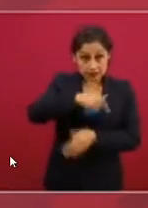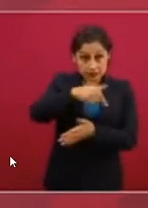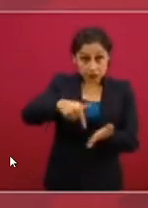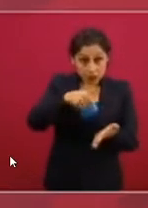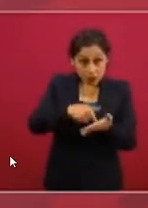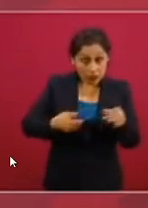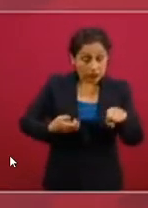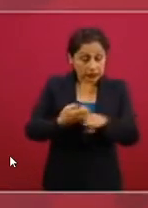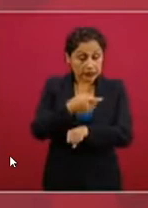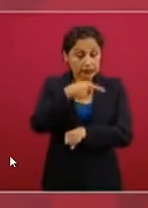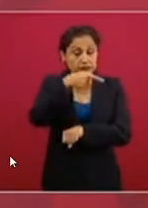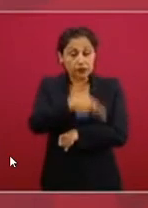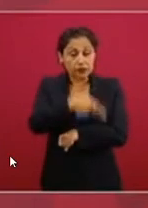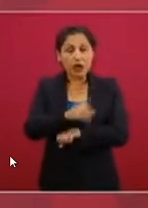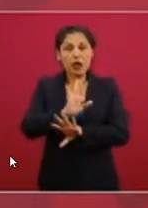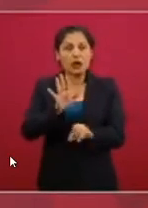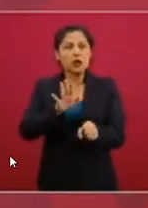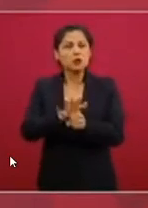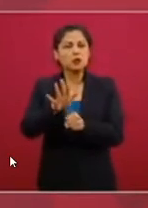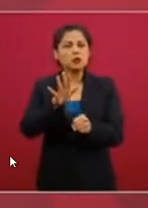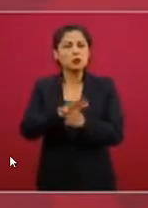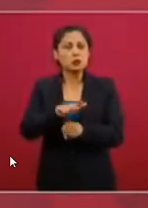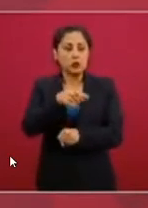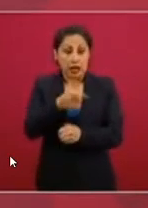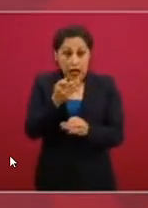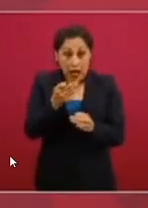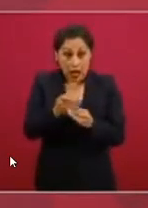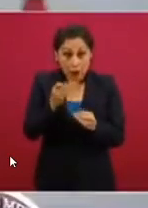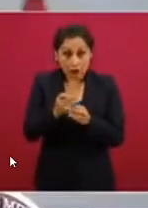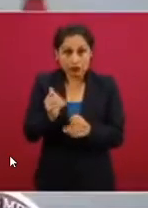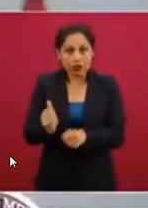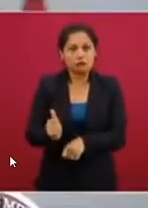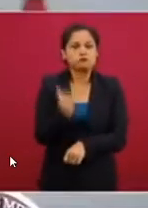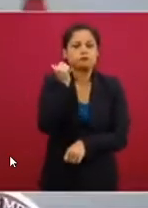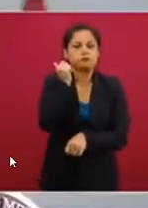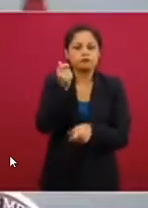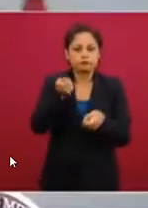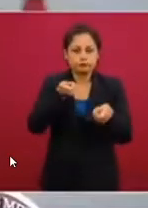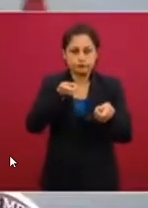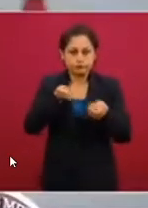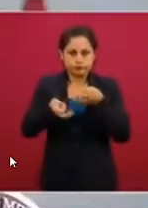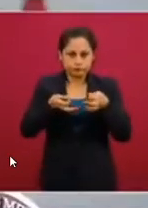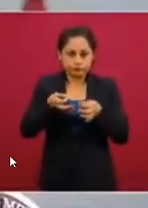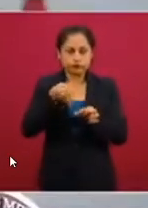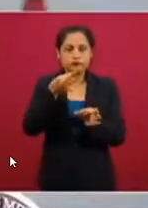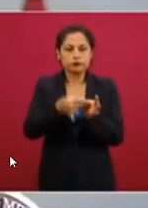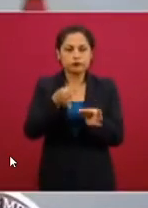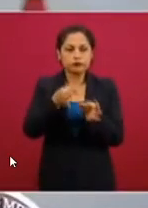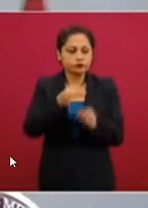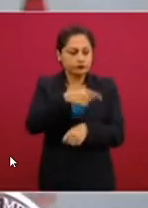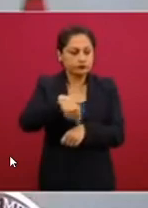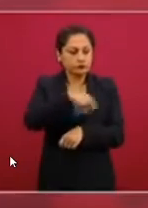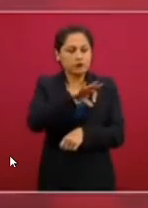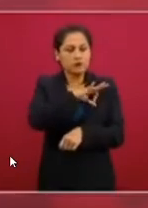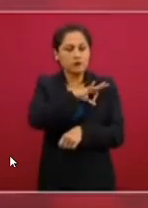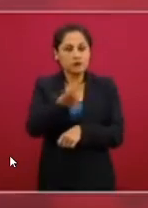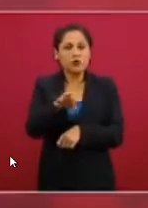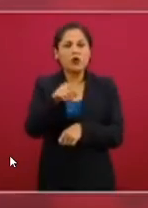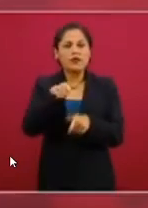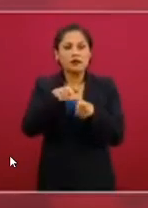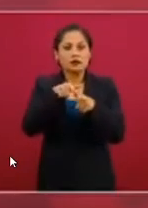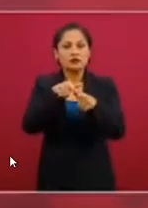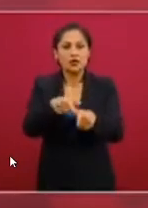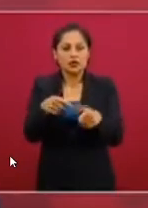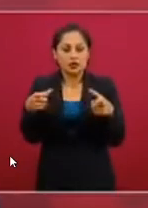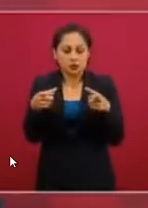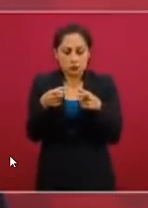logran para entonces tener un buen control, podrán estar en los municipios que abran tempranamente. Entonces, no sólo los que hoy